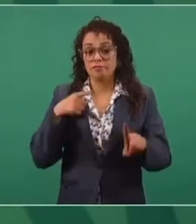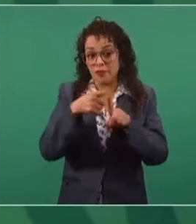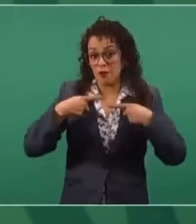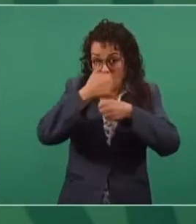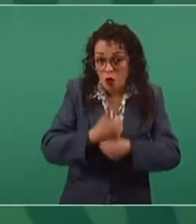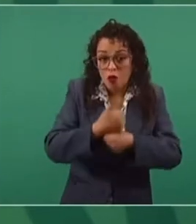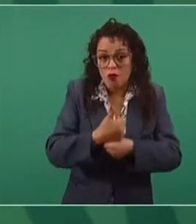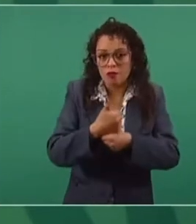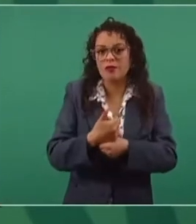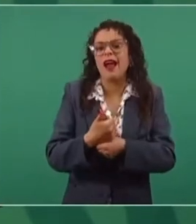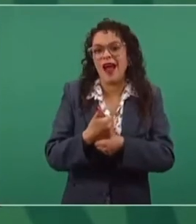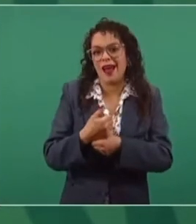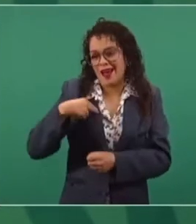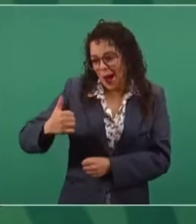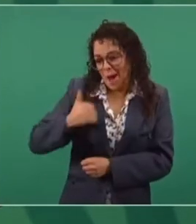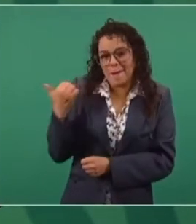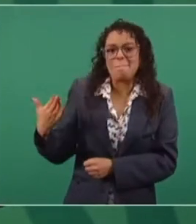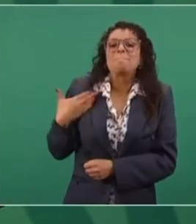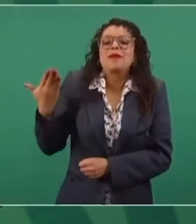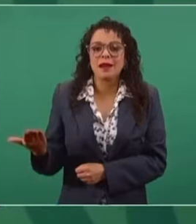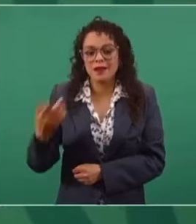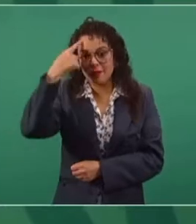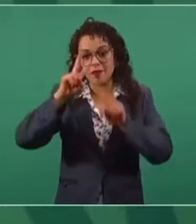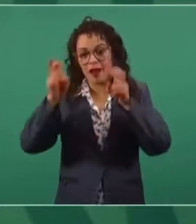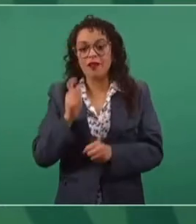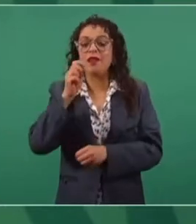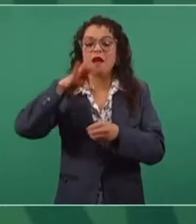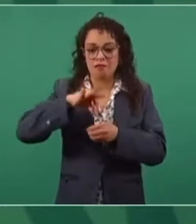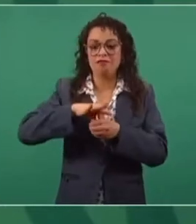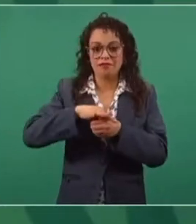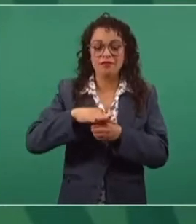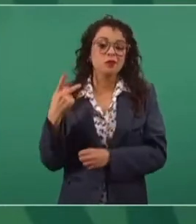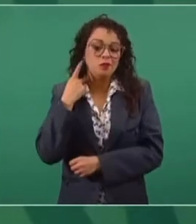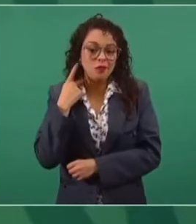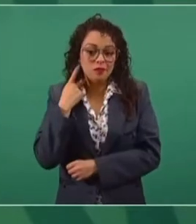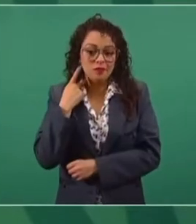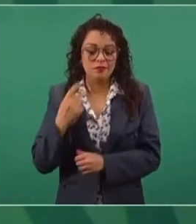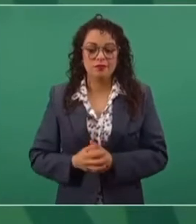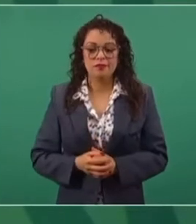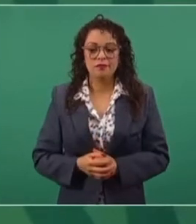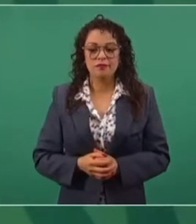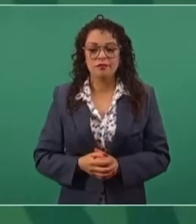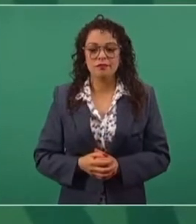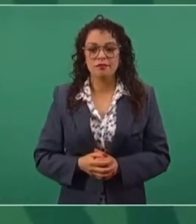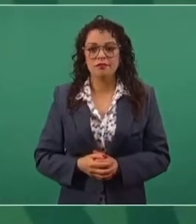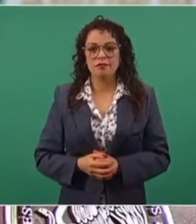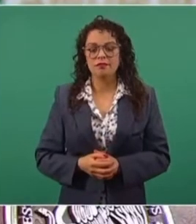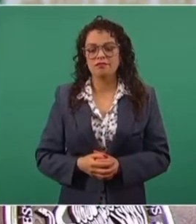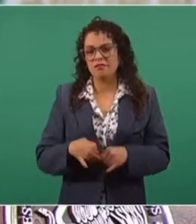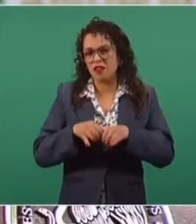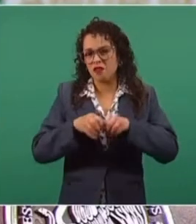con fines políticos y electorales, mucho amarillismo,